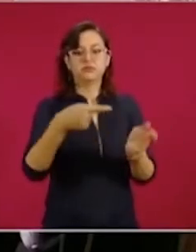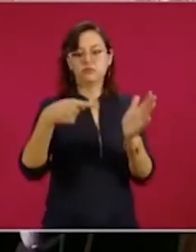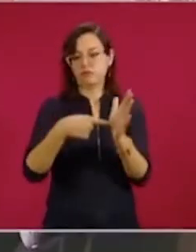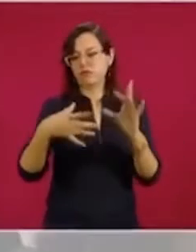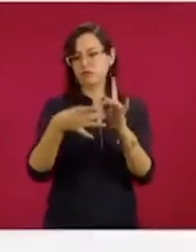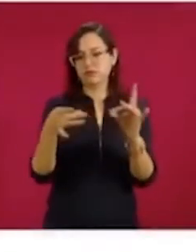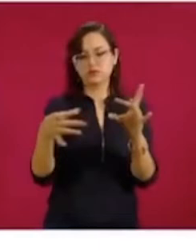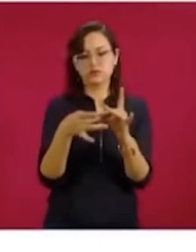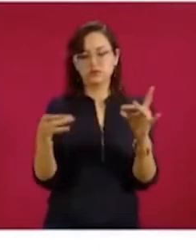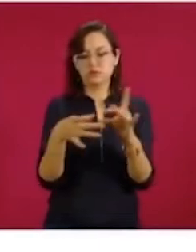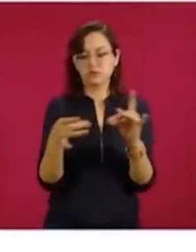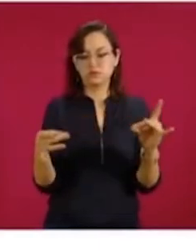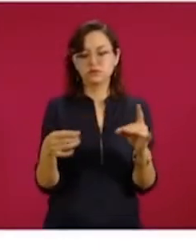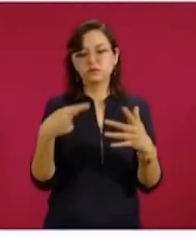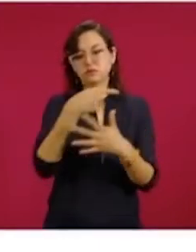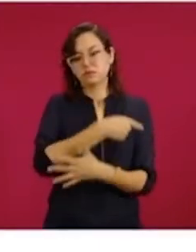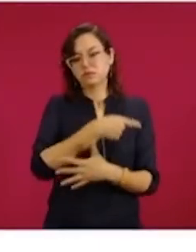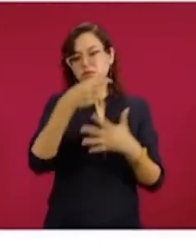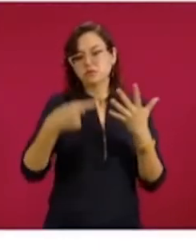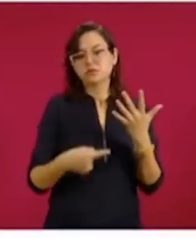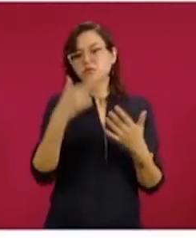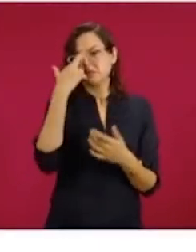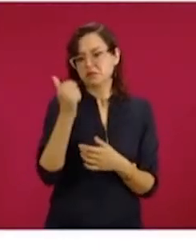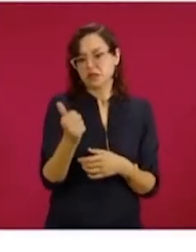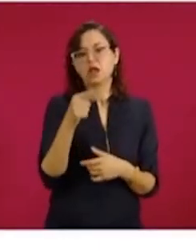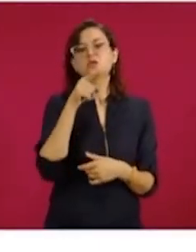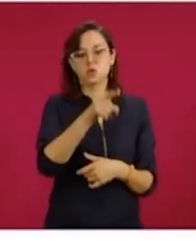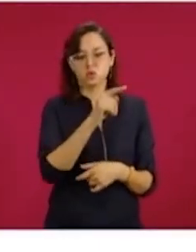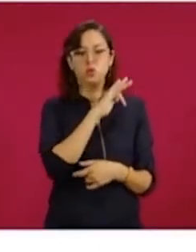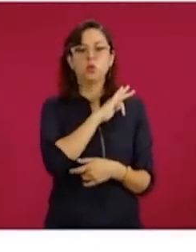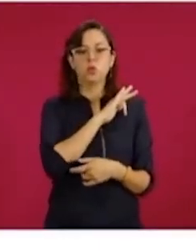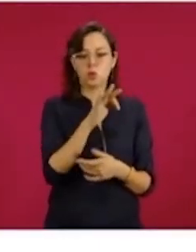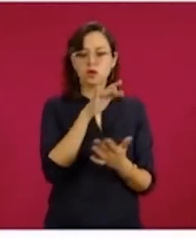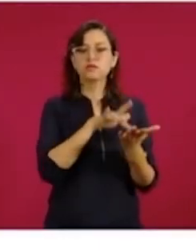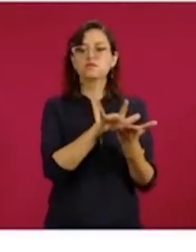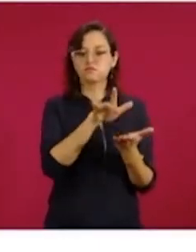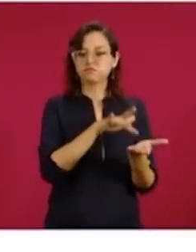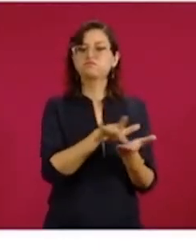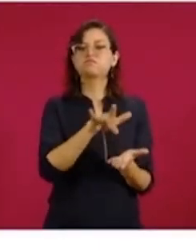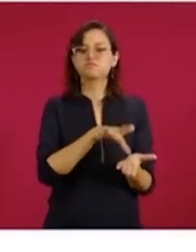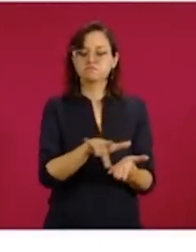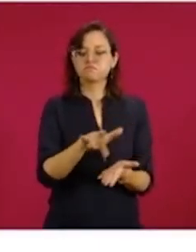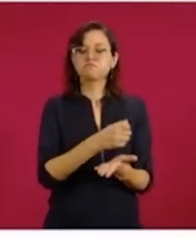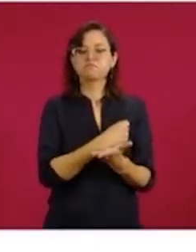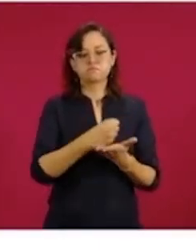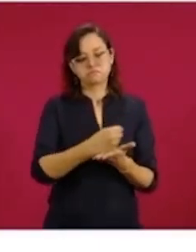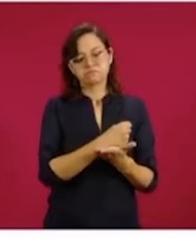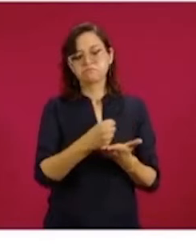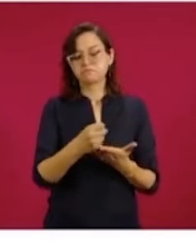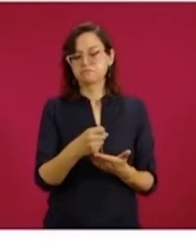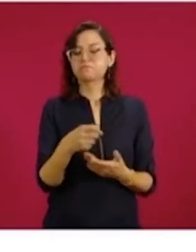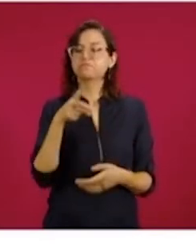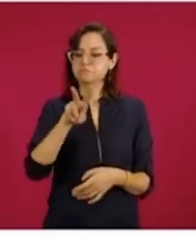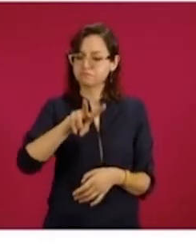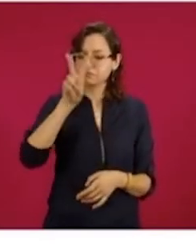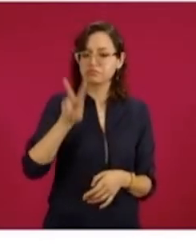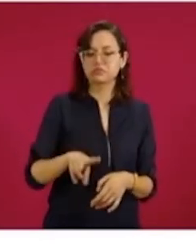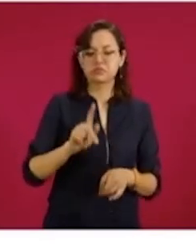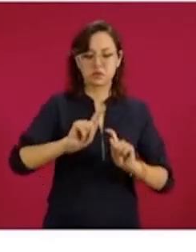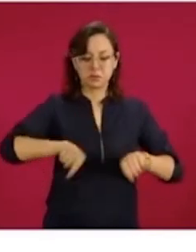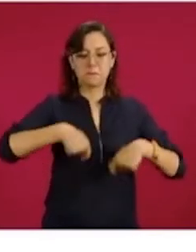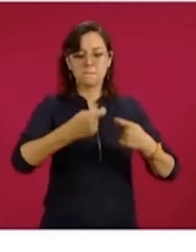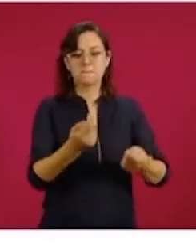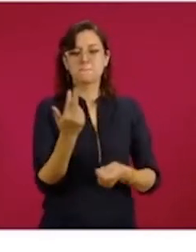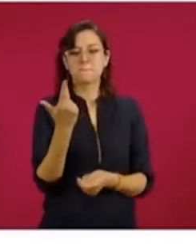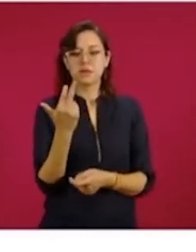explica las razones por cuáles ellos son susceptibles, por qué se les está reconociendo y por qué se les está habilitando un crédito